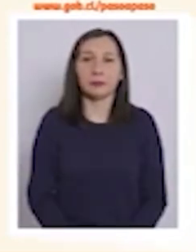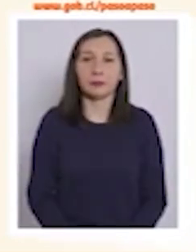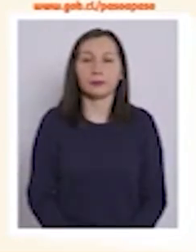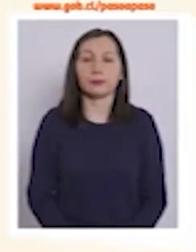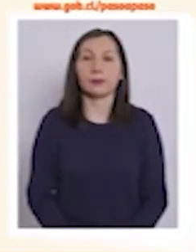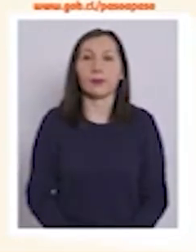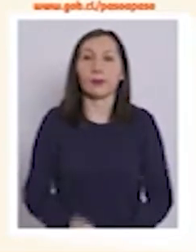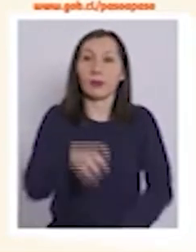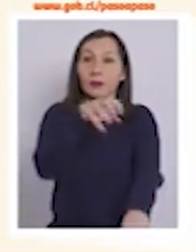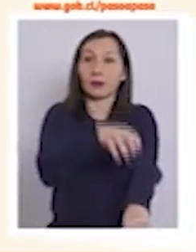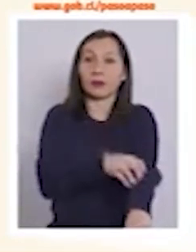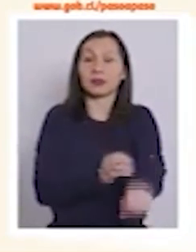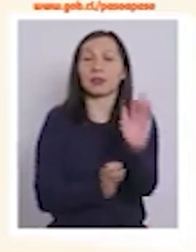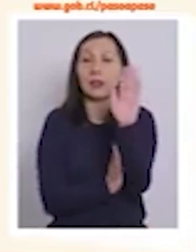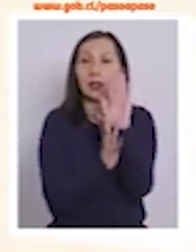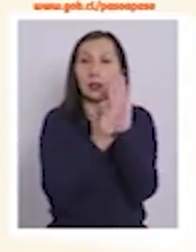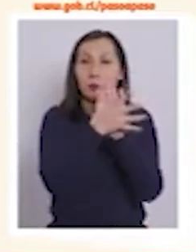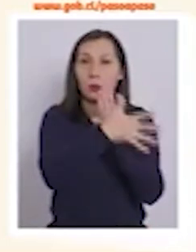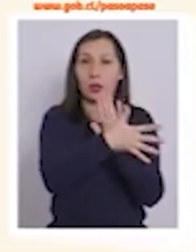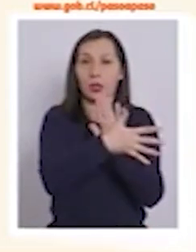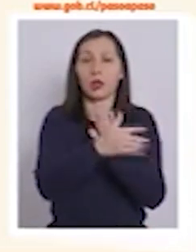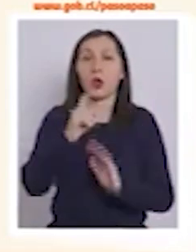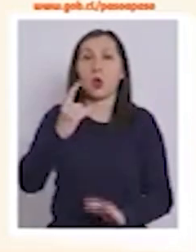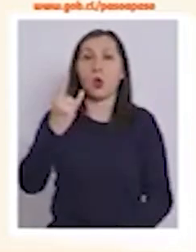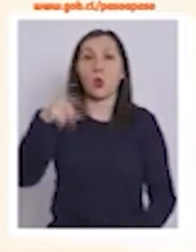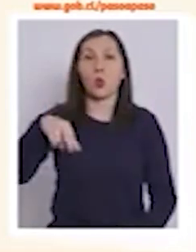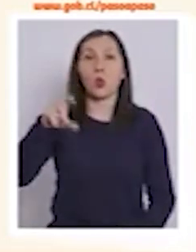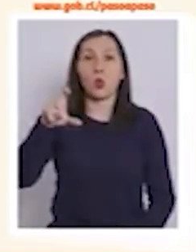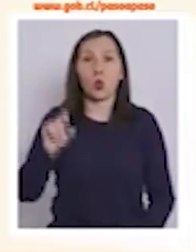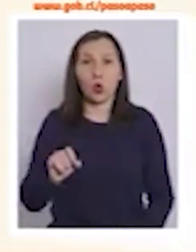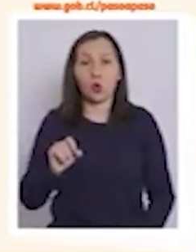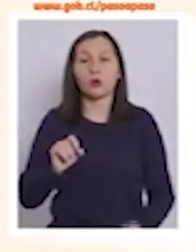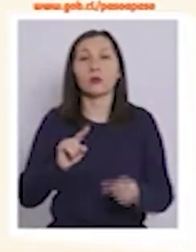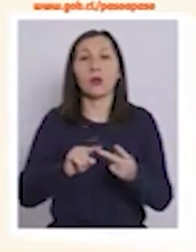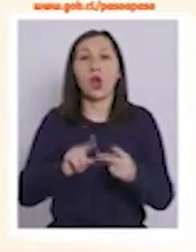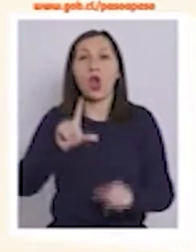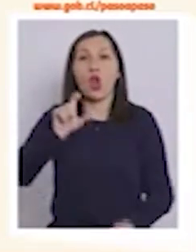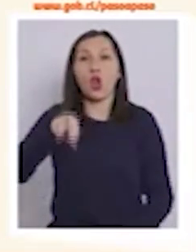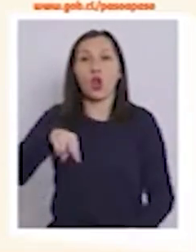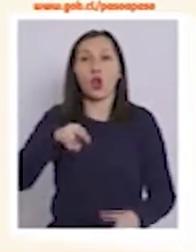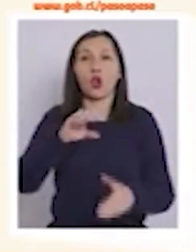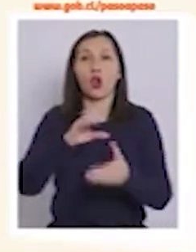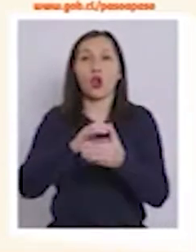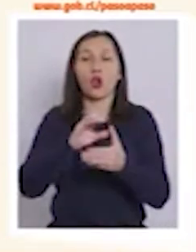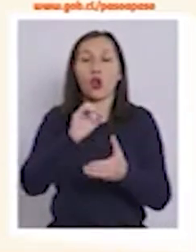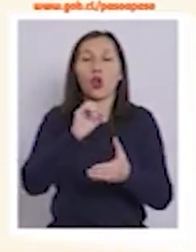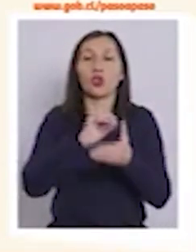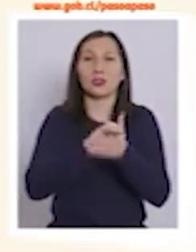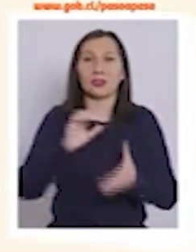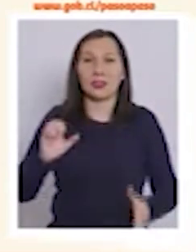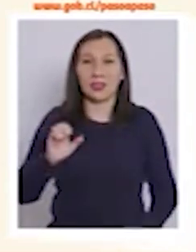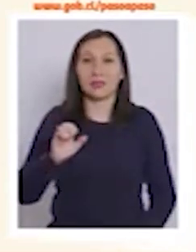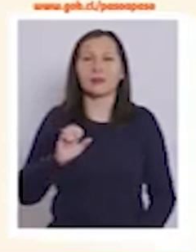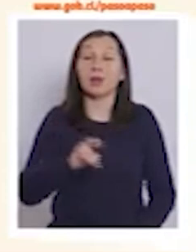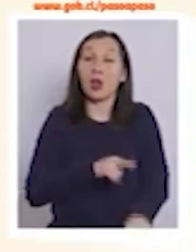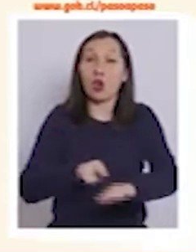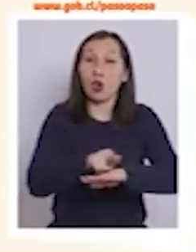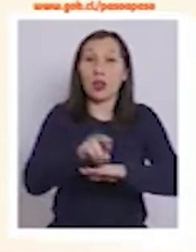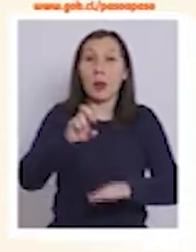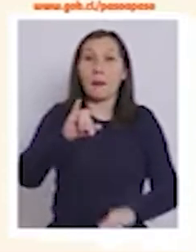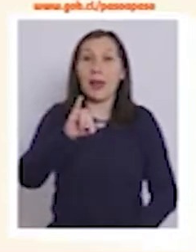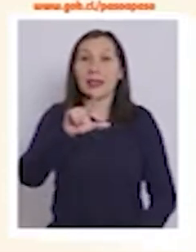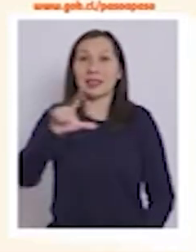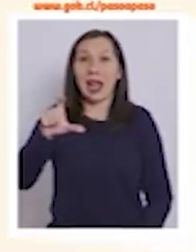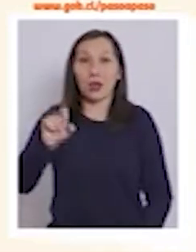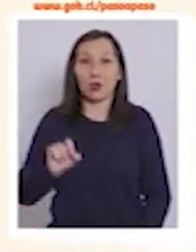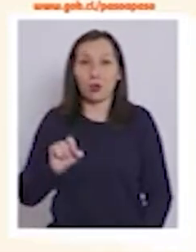En la región de la Araucanía, Cunco y Loncoche. En la región de los ríos, Payaco. En